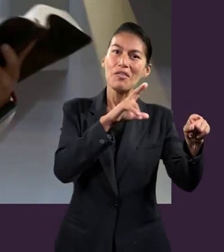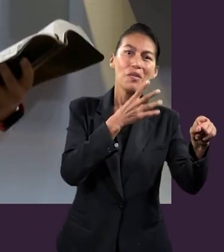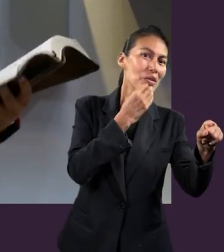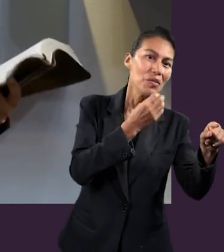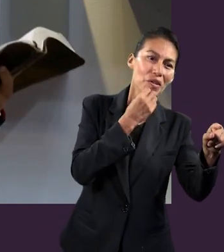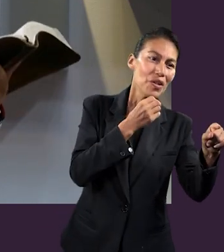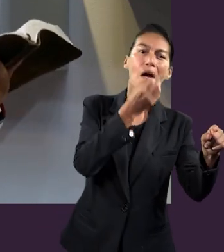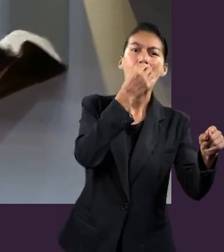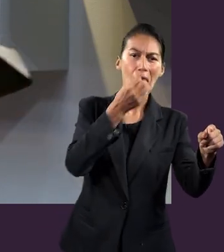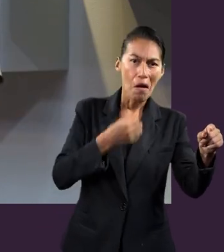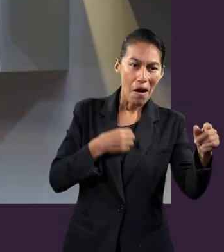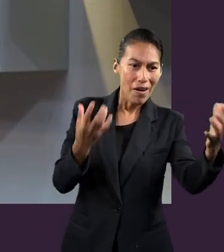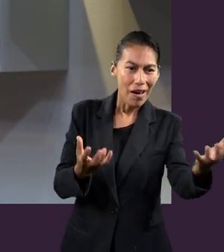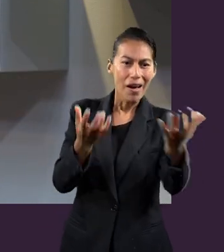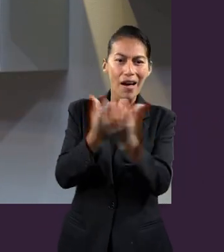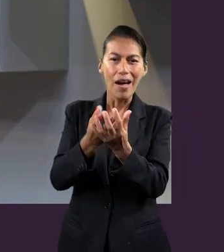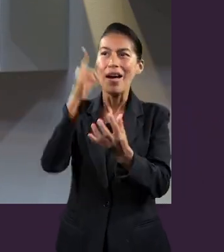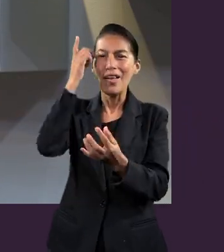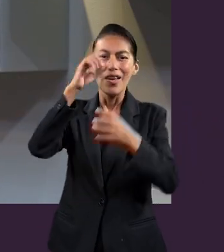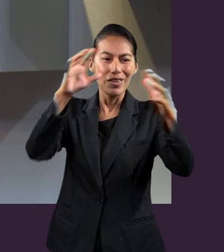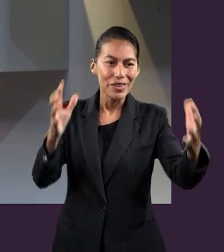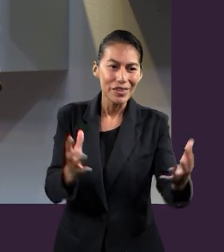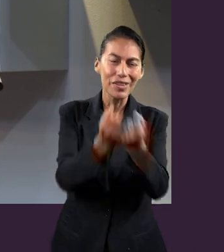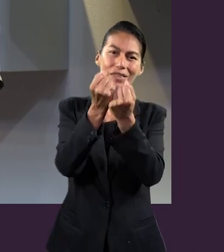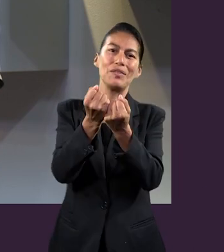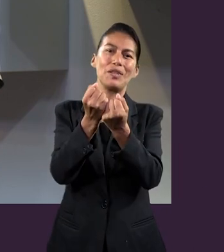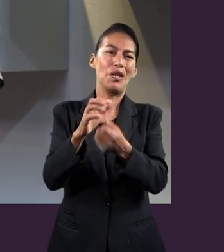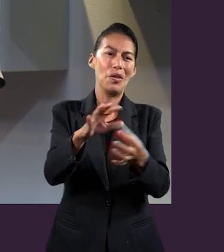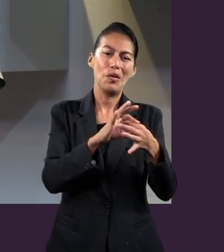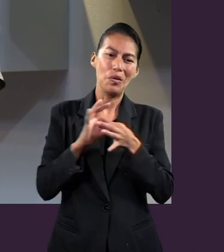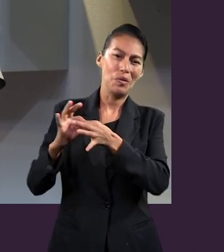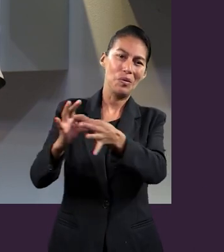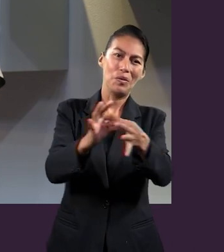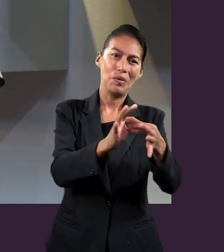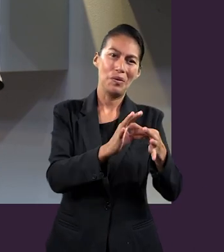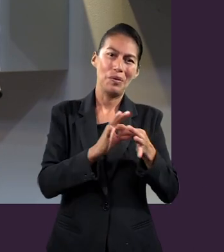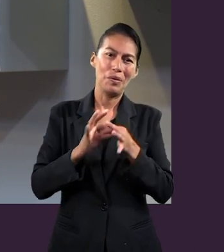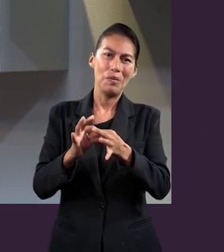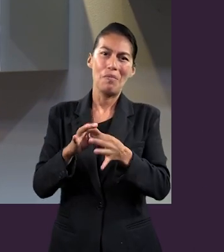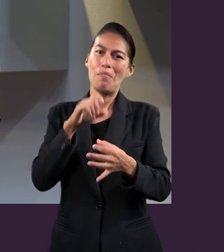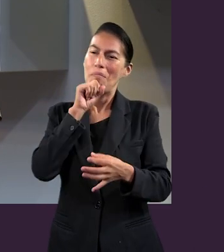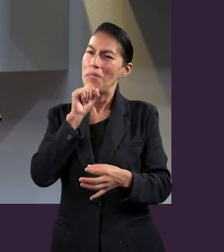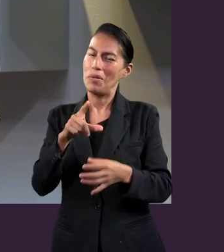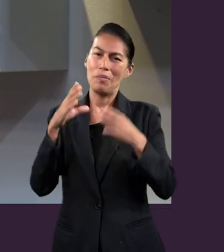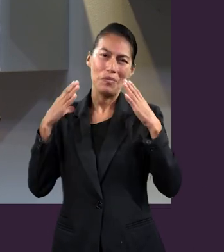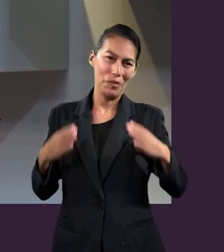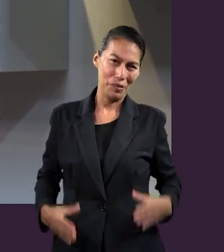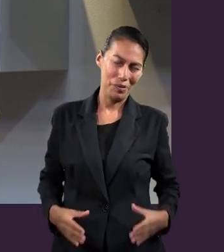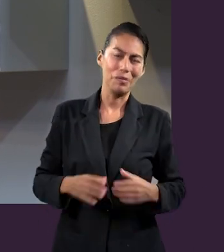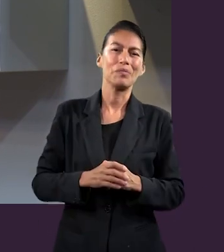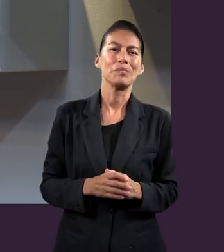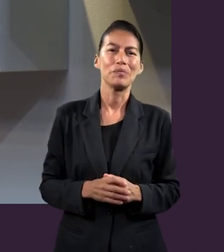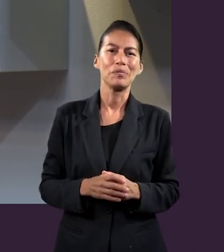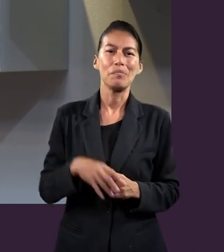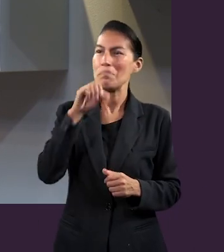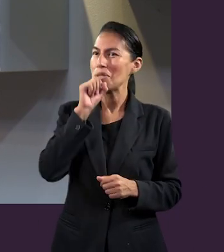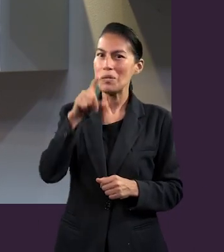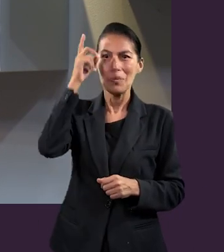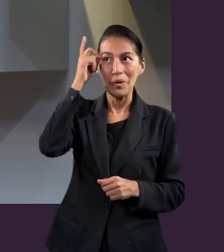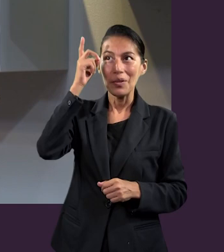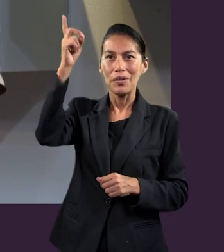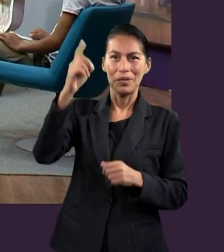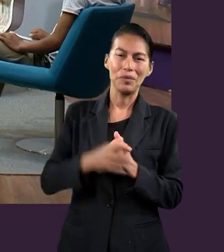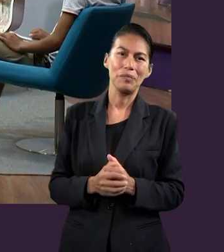todo el mundo ahora es partícipe de la salvación y agrega miembros de un mismo cuerpo. Es